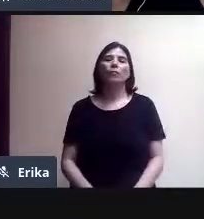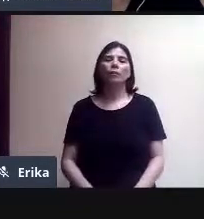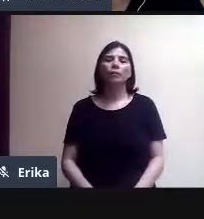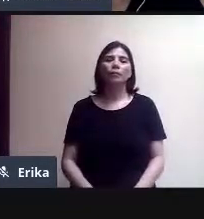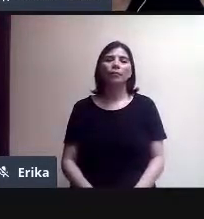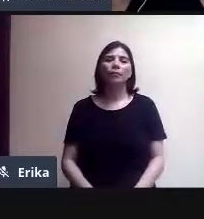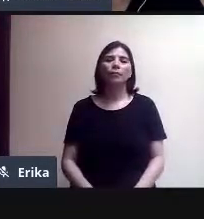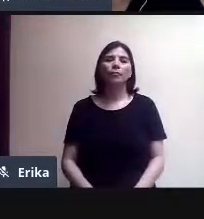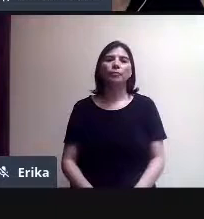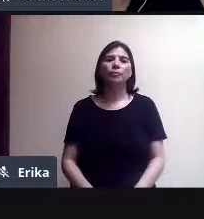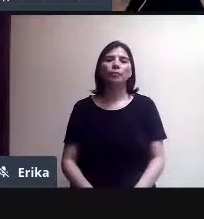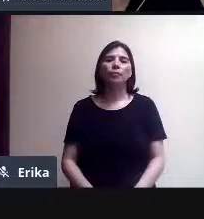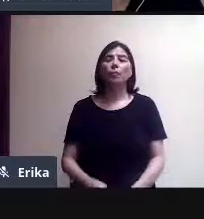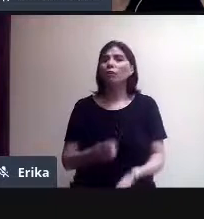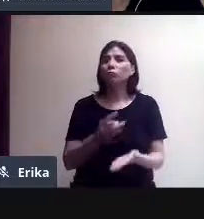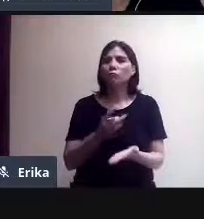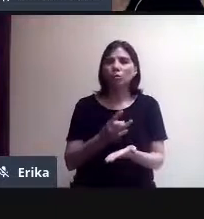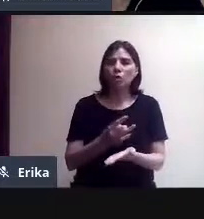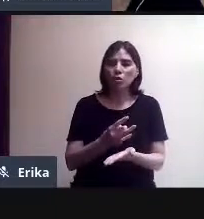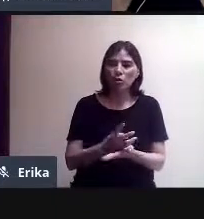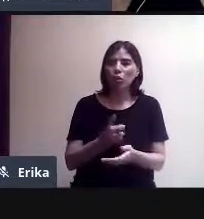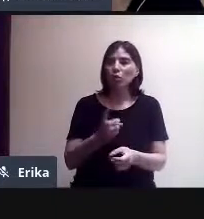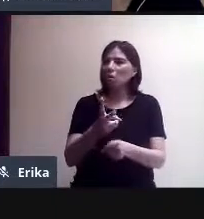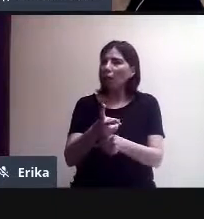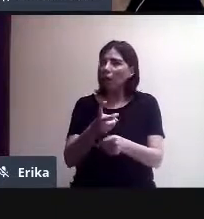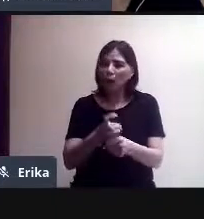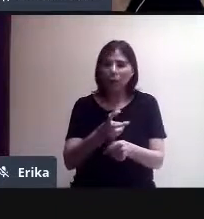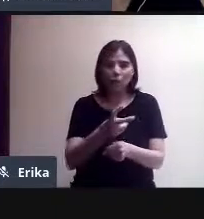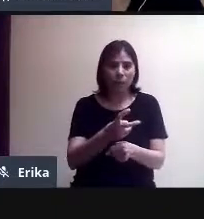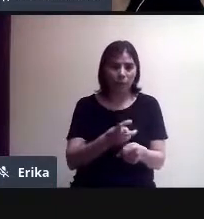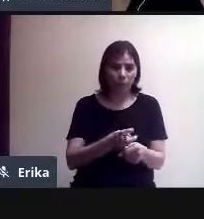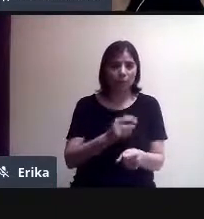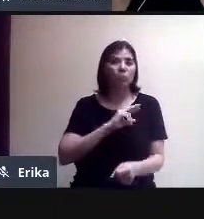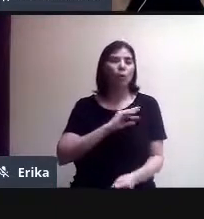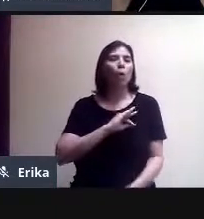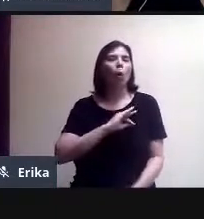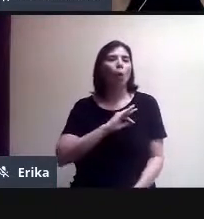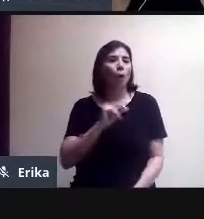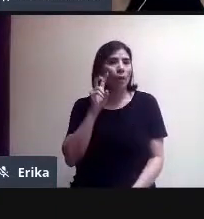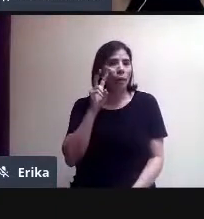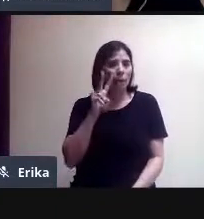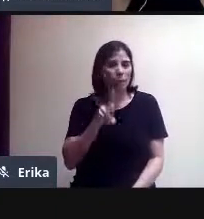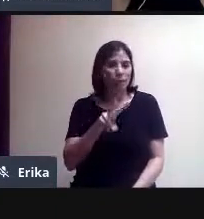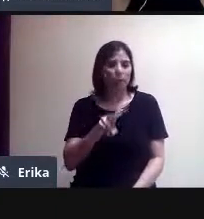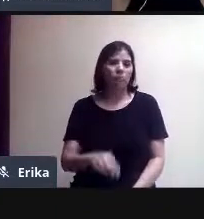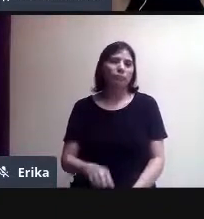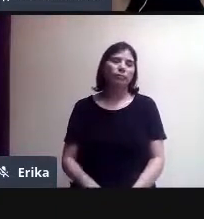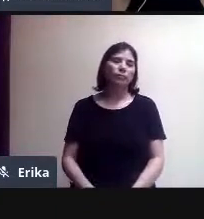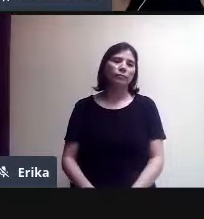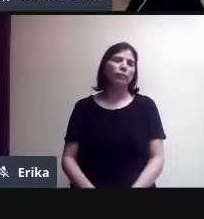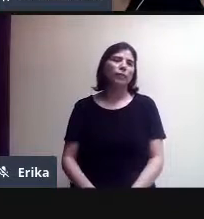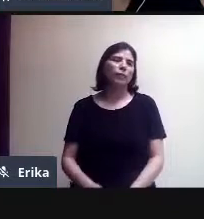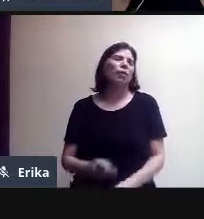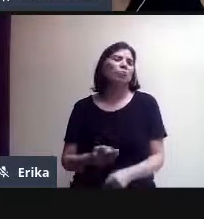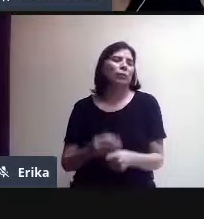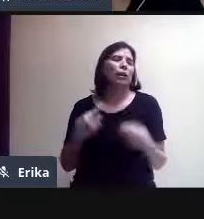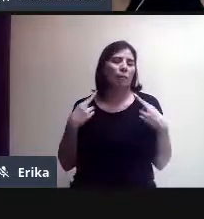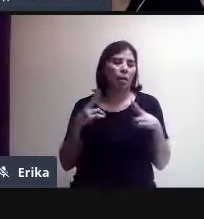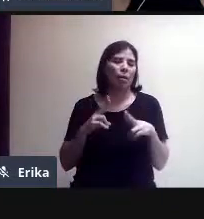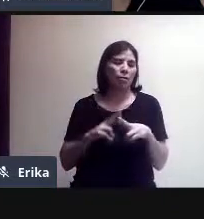que el convocante determine, ¿sí? Y en este caso, pues, es el profesor. Entonces, sí, sí, muy importante y muy pertinente.